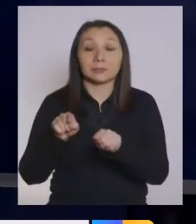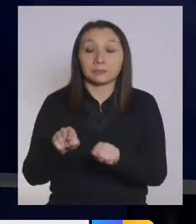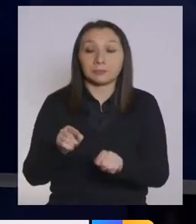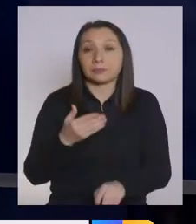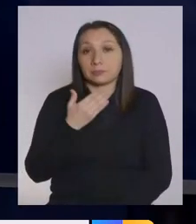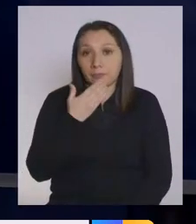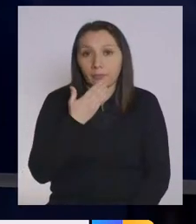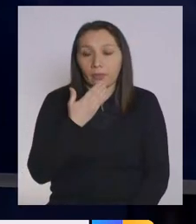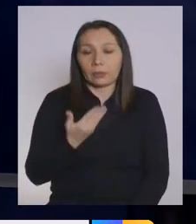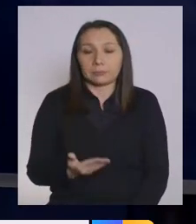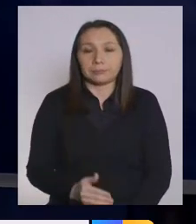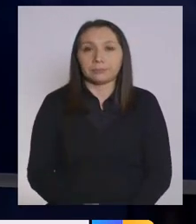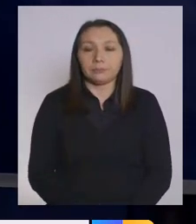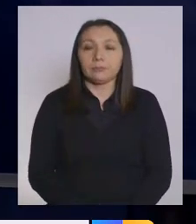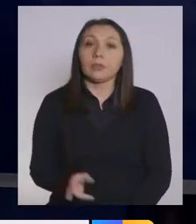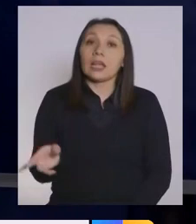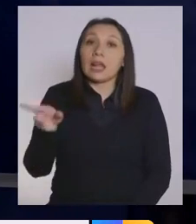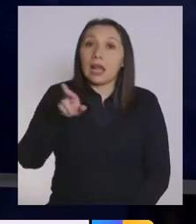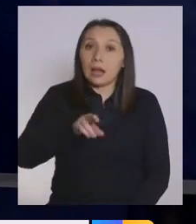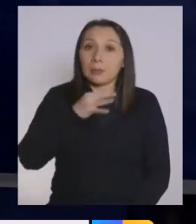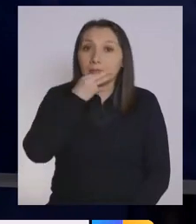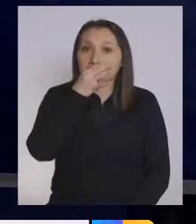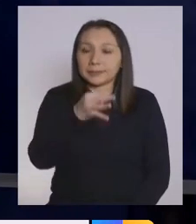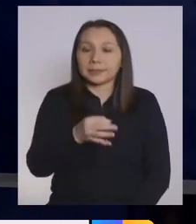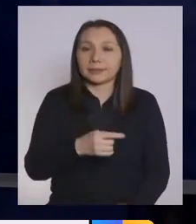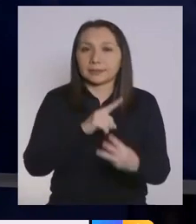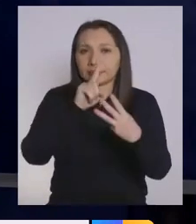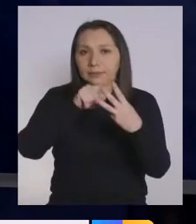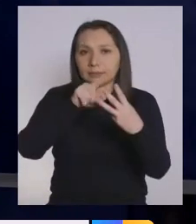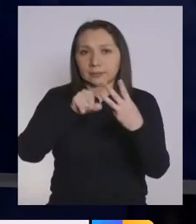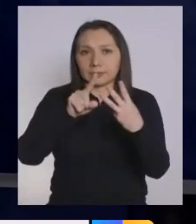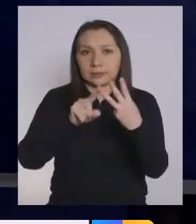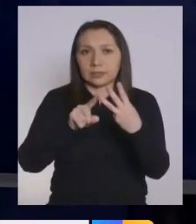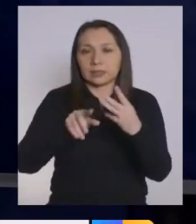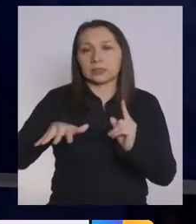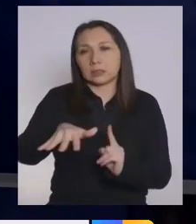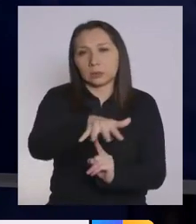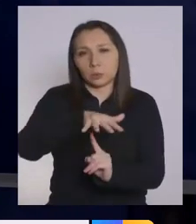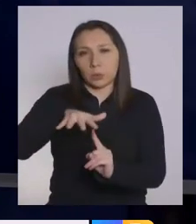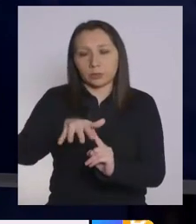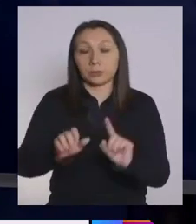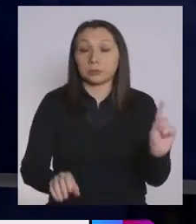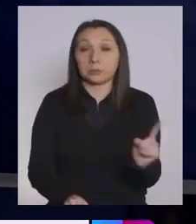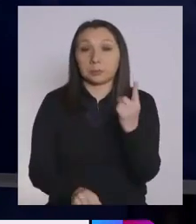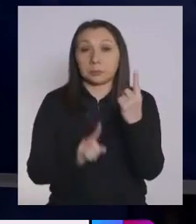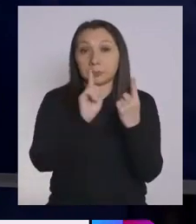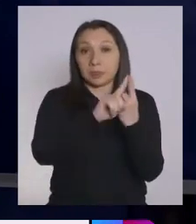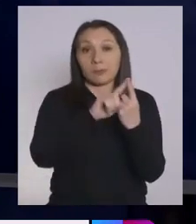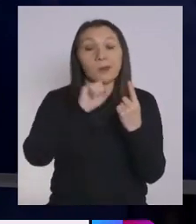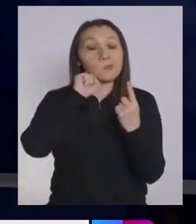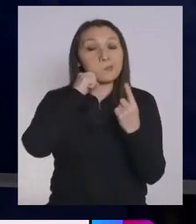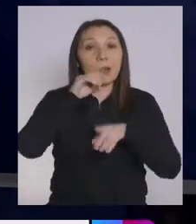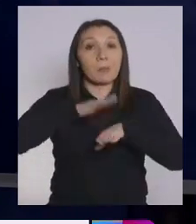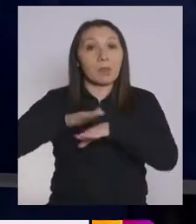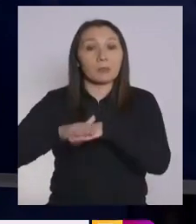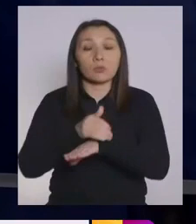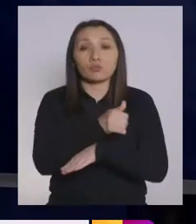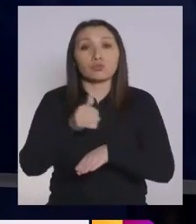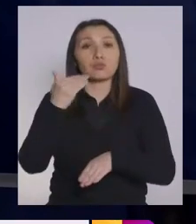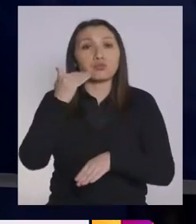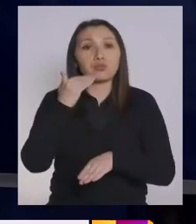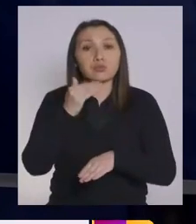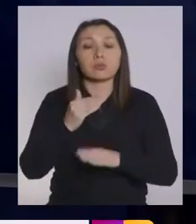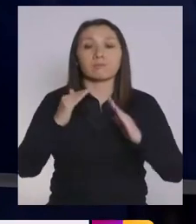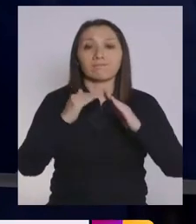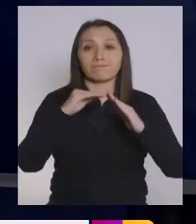repasar que hay tres tipos de situaciones. En primer lugar, el permiso para todos los niños que